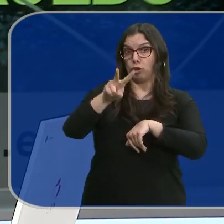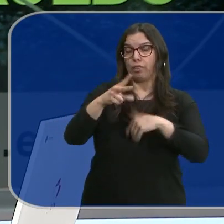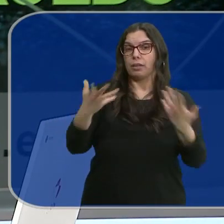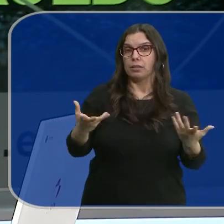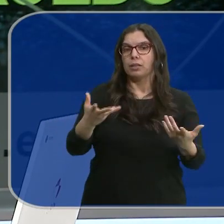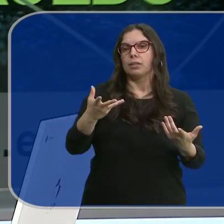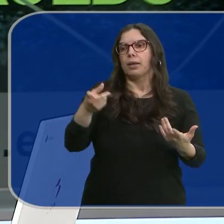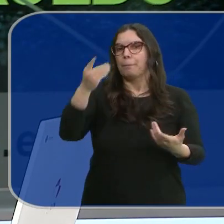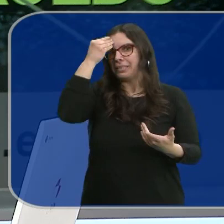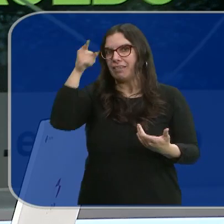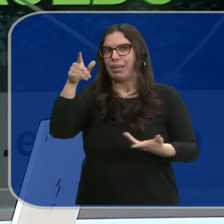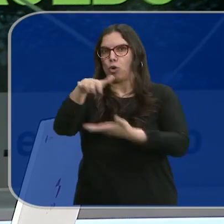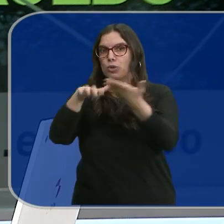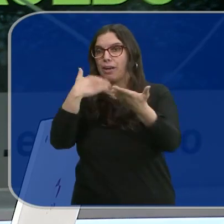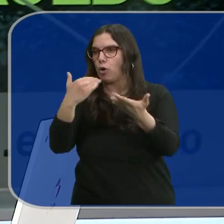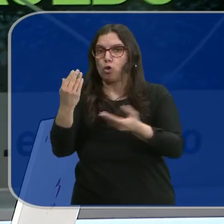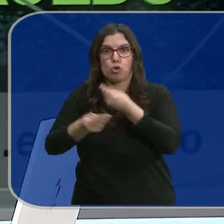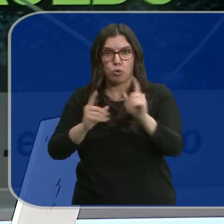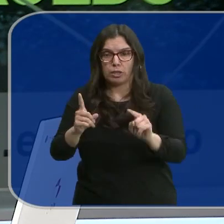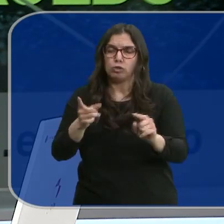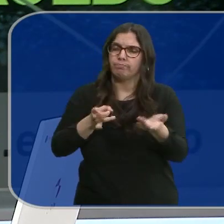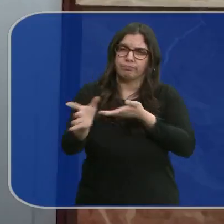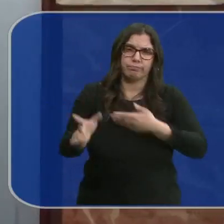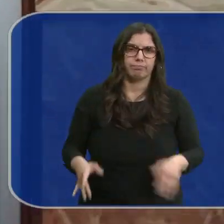y el partido esperaba un comunicado que aún no ha llegado.